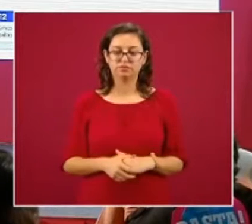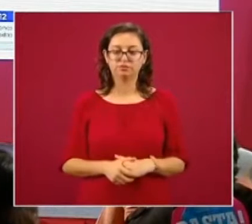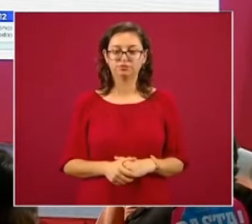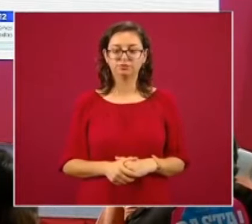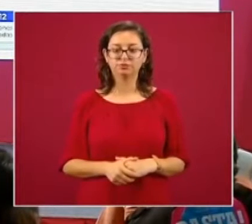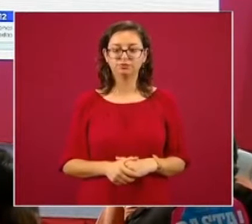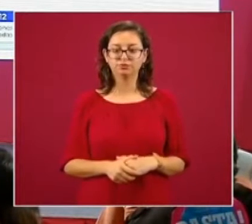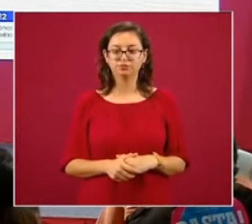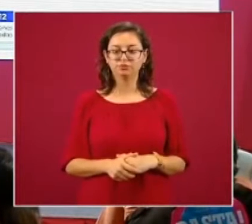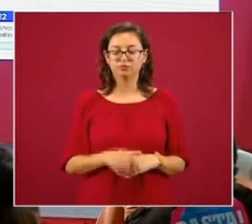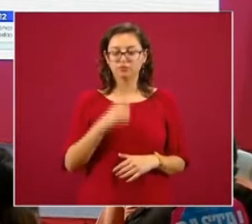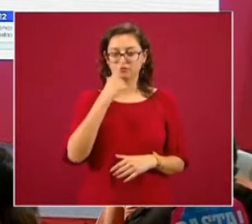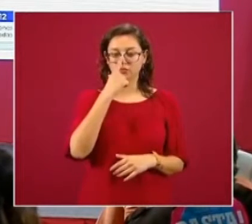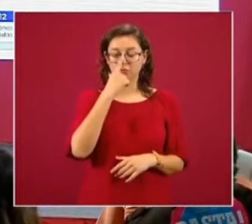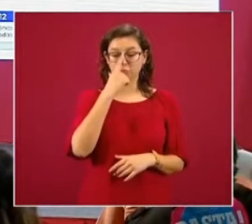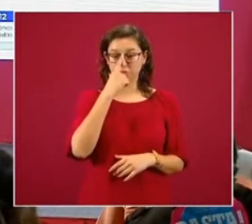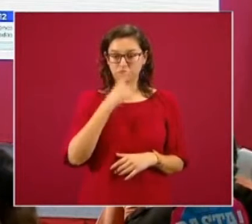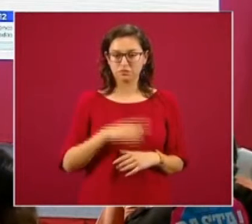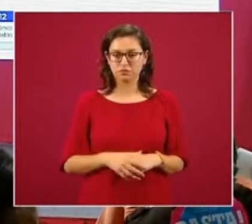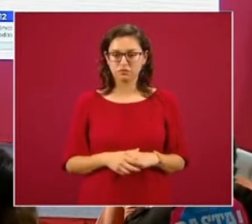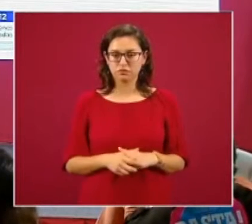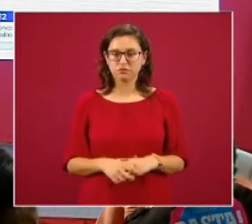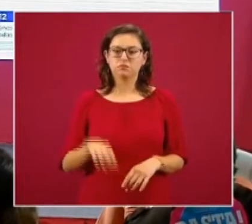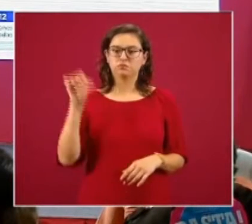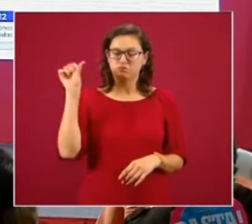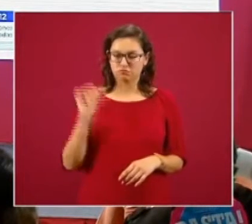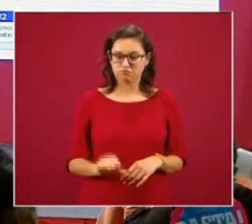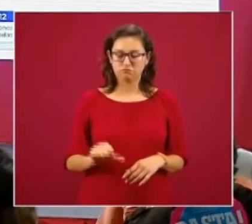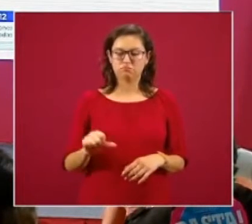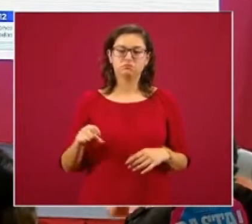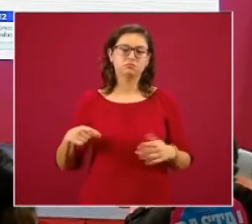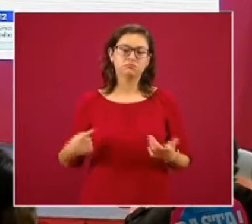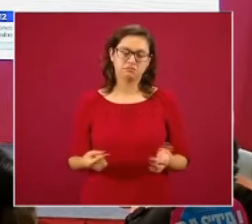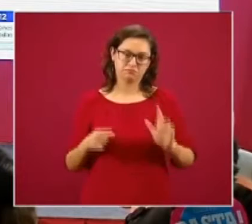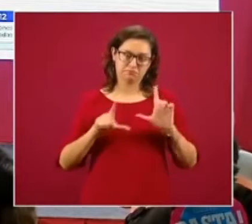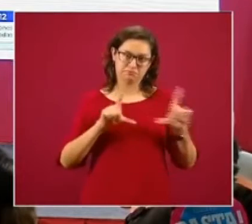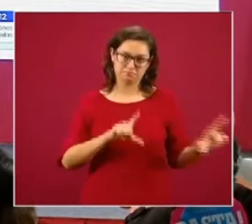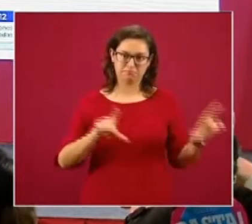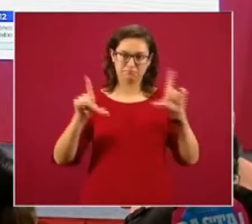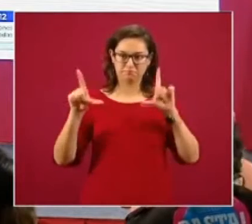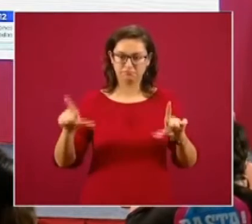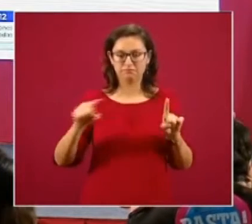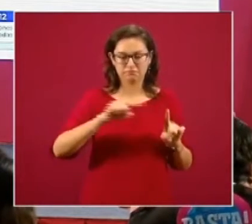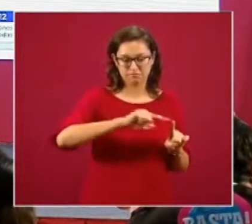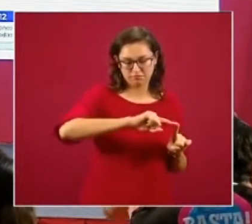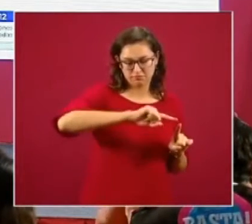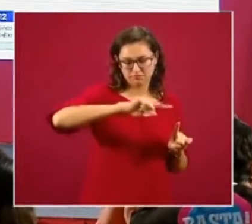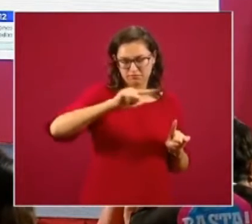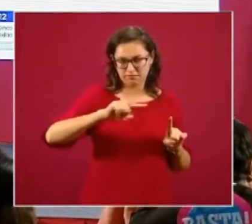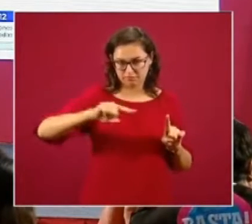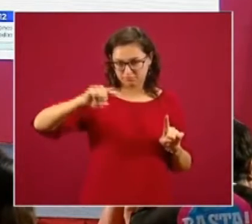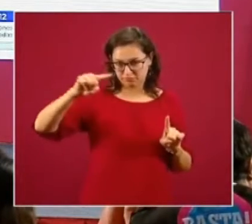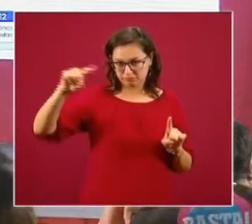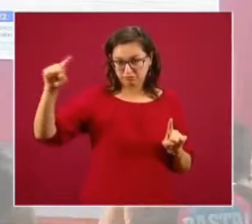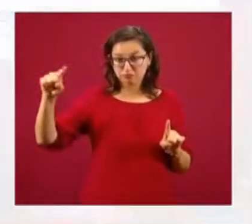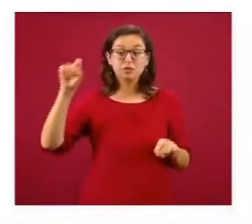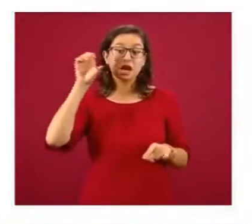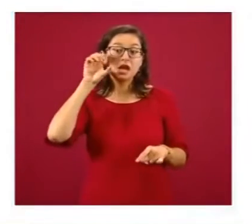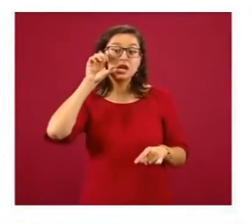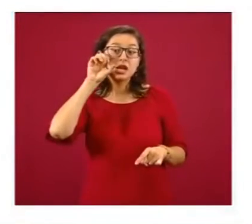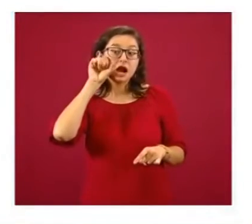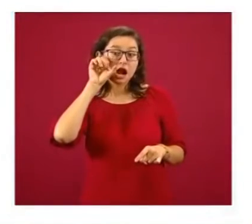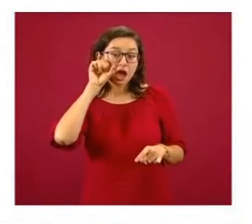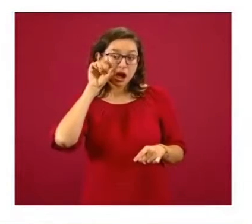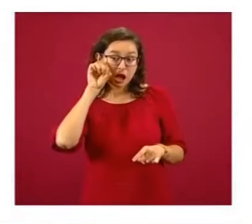vamos a estar presentando a partir de hoy en estas gráficas. El primero de ellos es esta línea de color naranja que ven